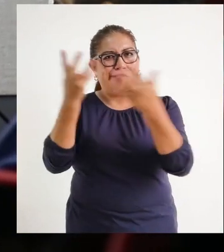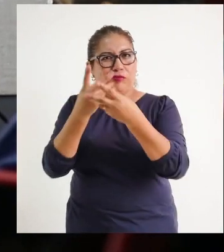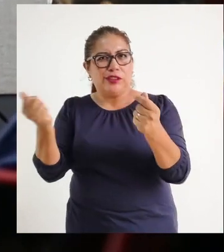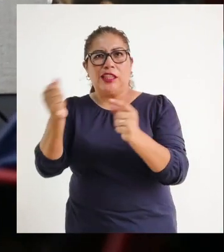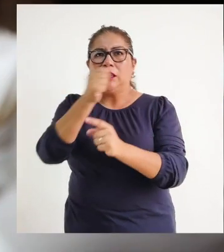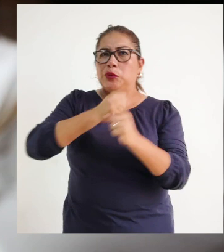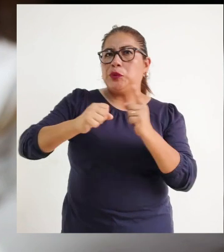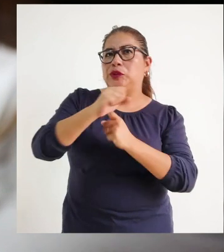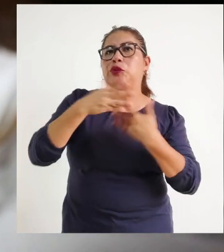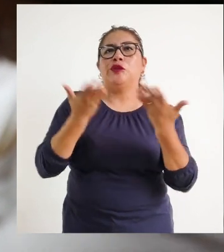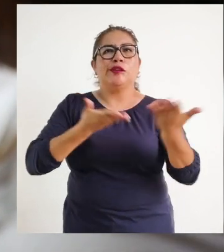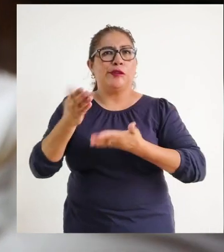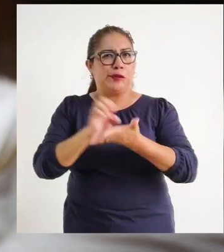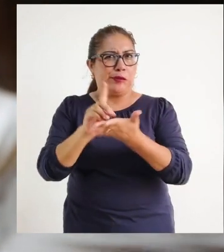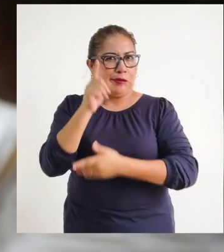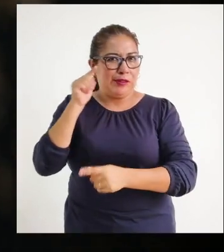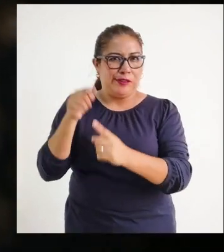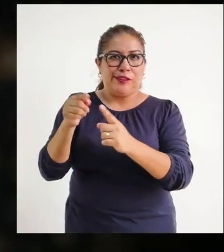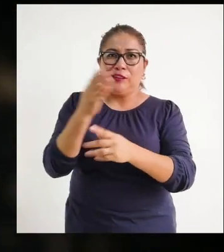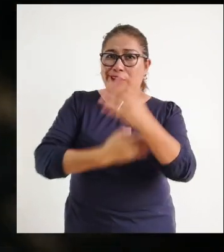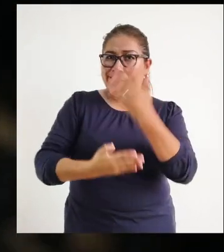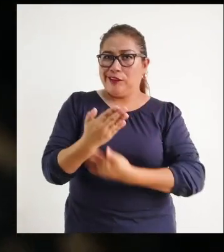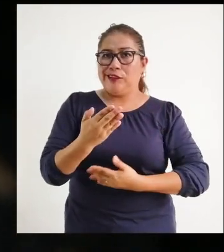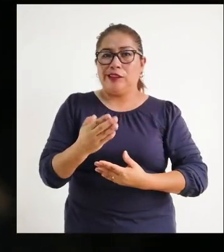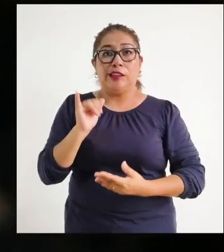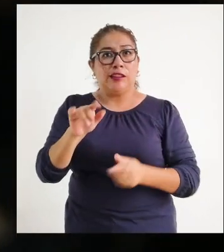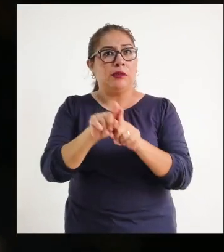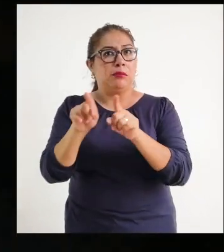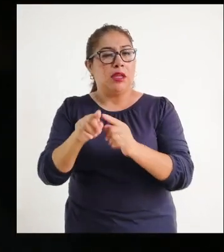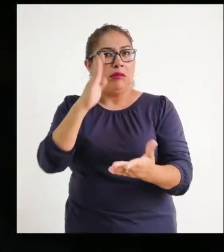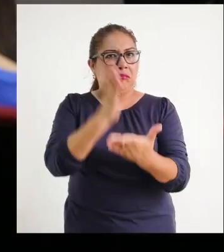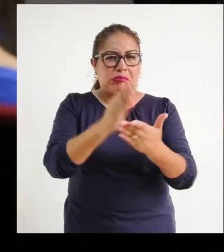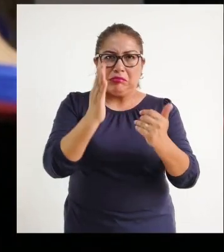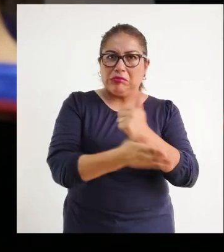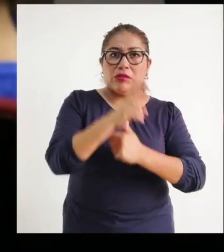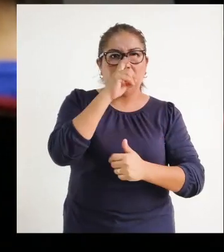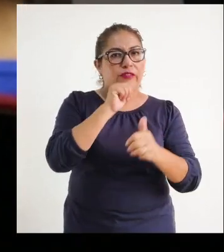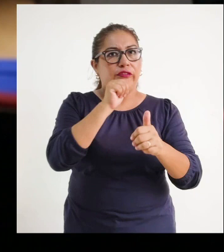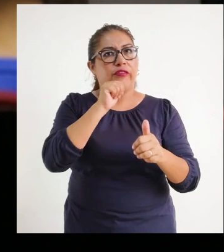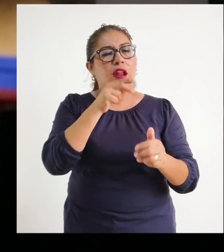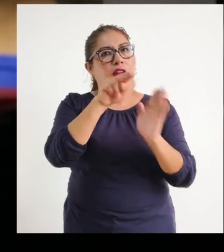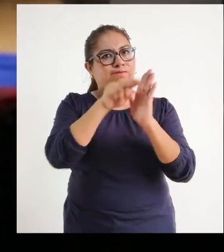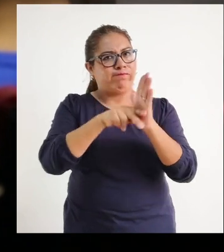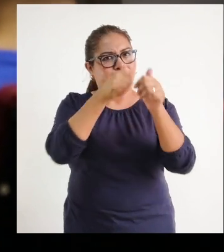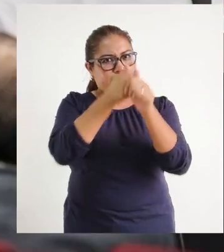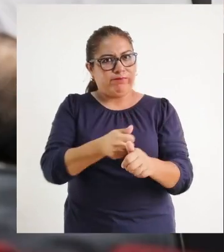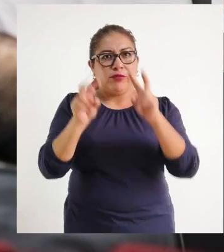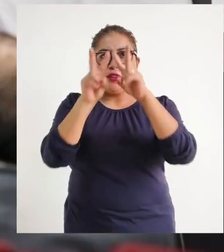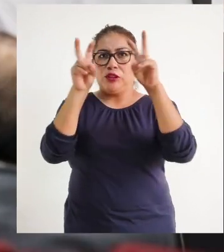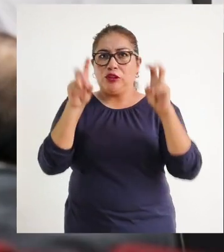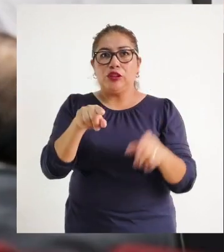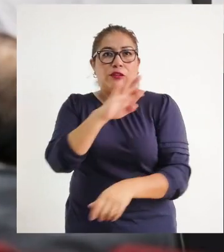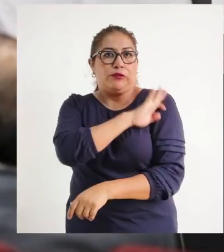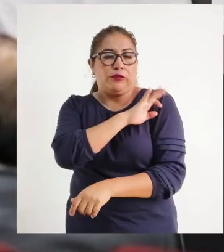servicios educativos para las personas con discapacidad y prevenir la imposición de sanciones por incumplimiento en el marco de la acción fiscalizadora